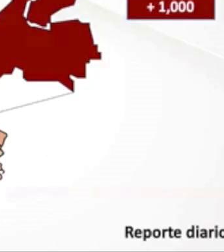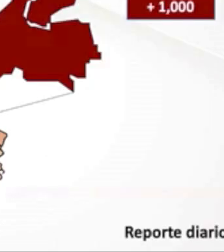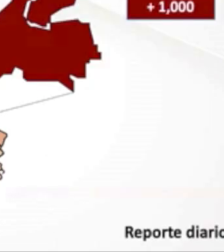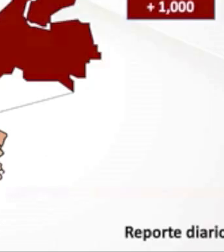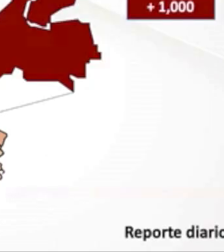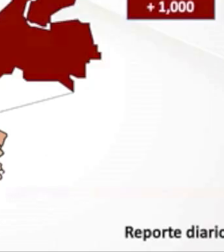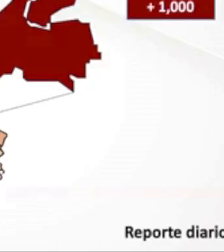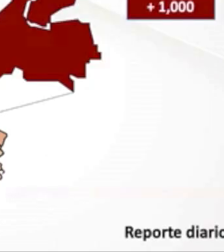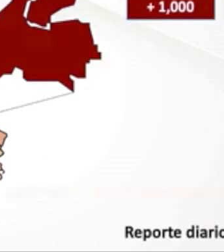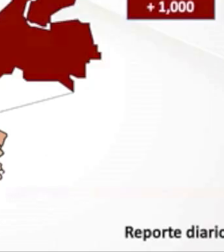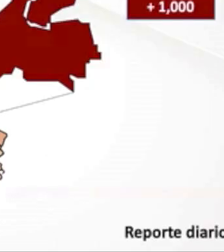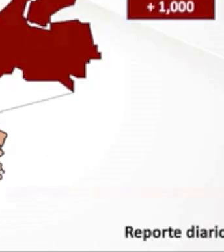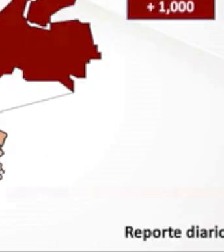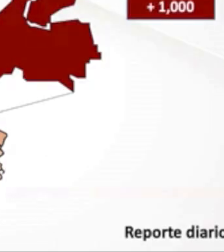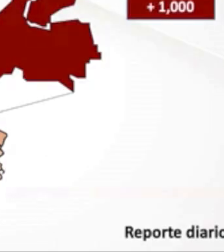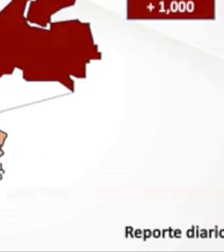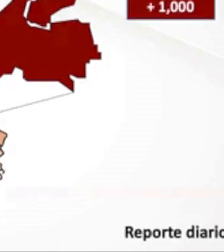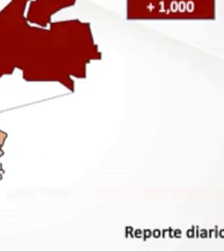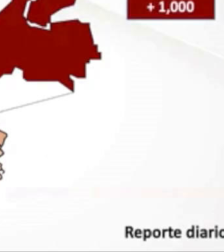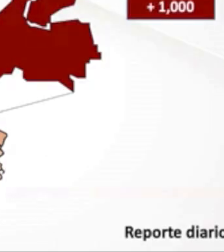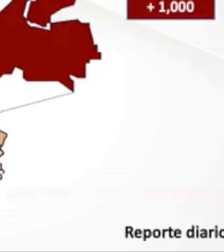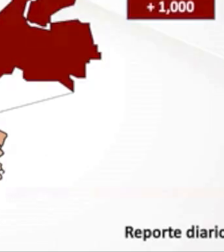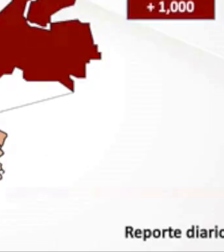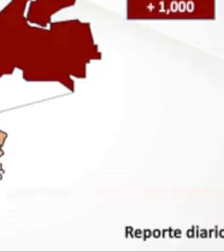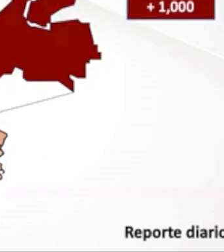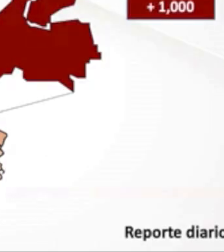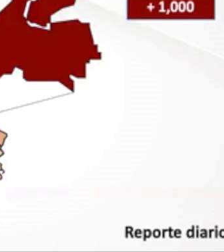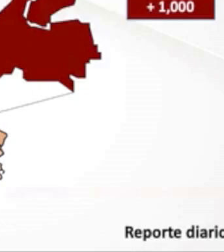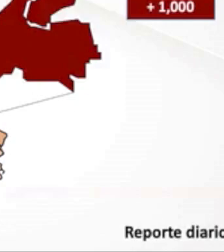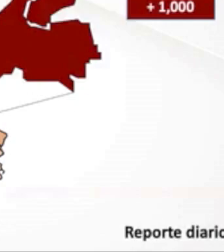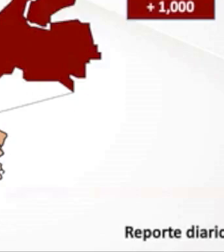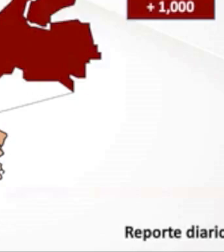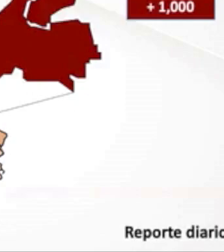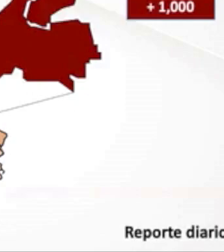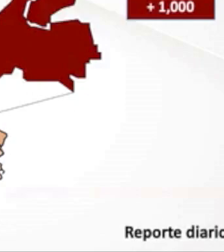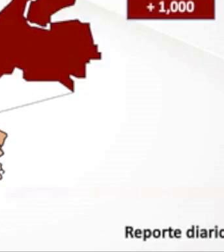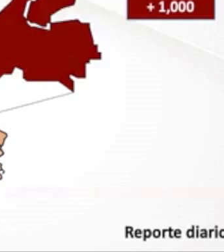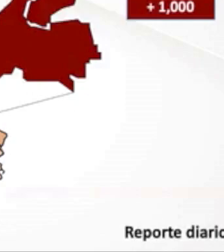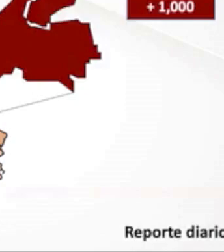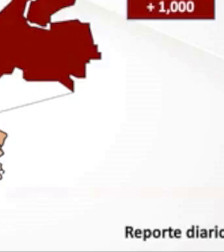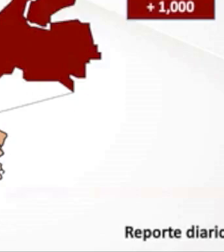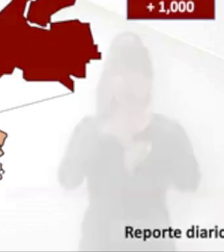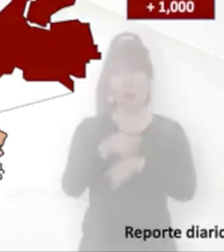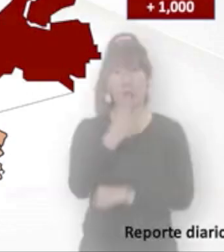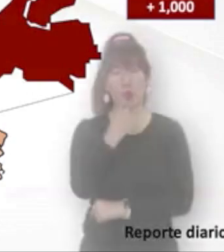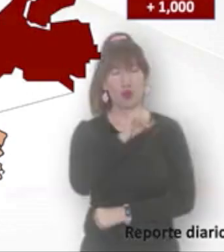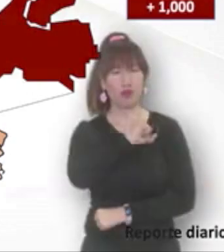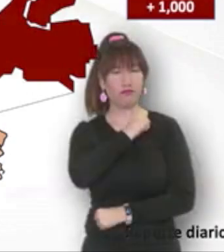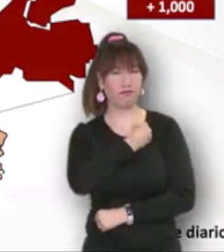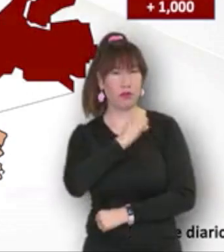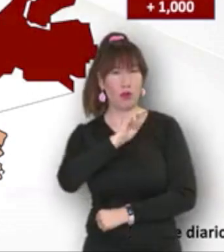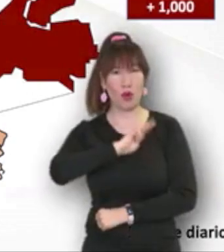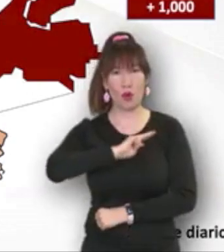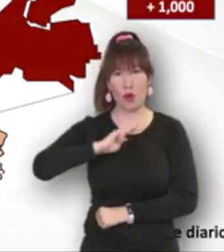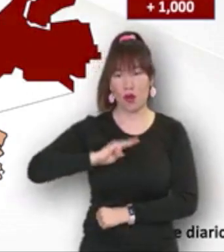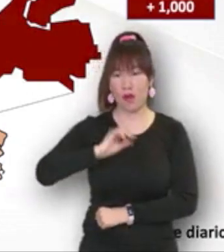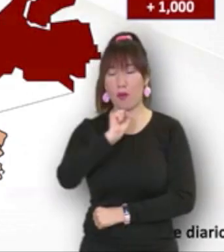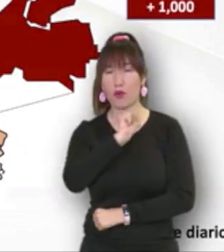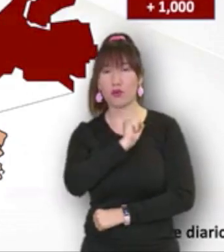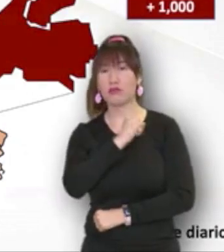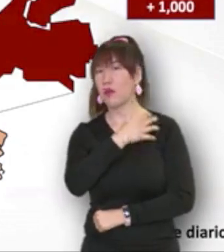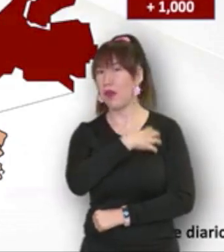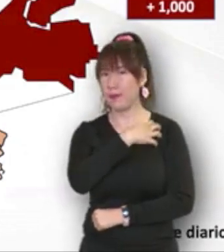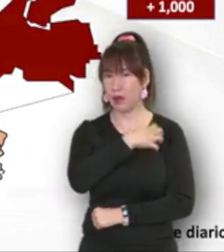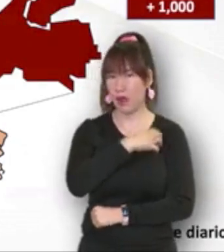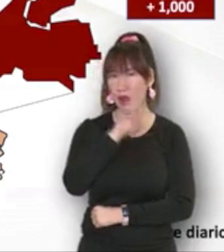Están incrementando aquí en la zona centro, particularmente en la jurisdicción sanitaria número uno, que son los municipios de San Luis Potosí